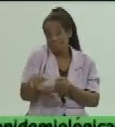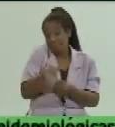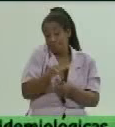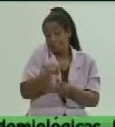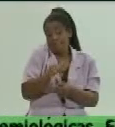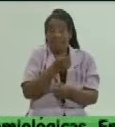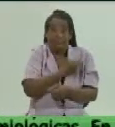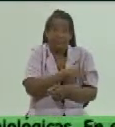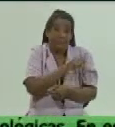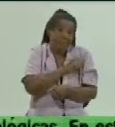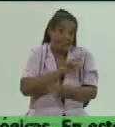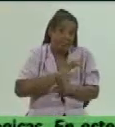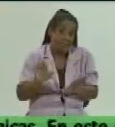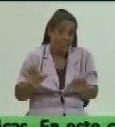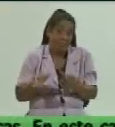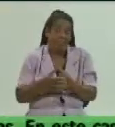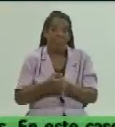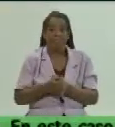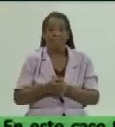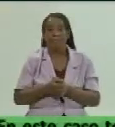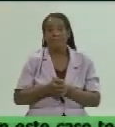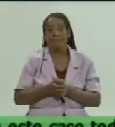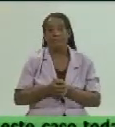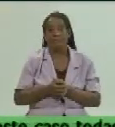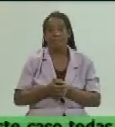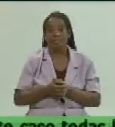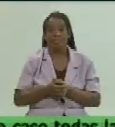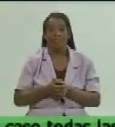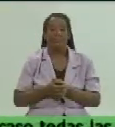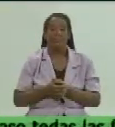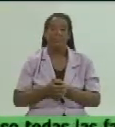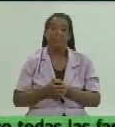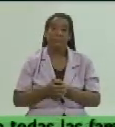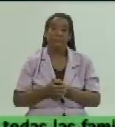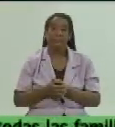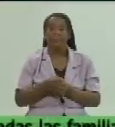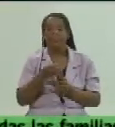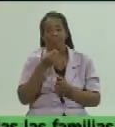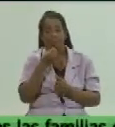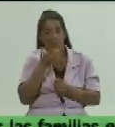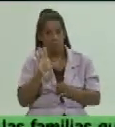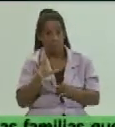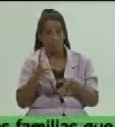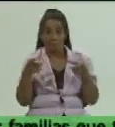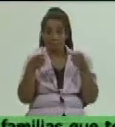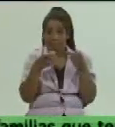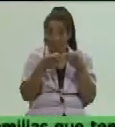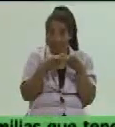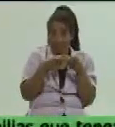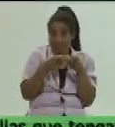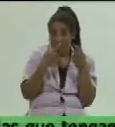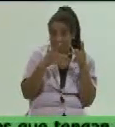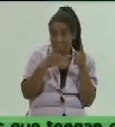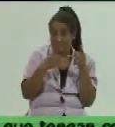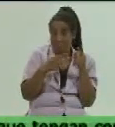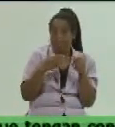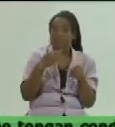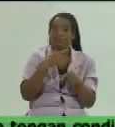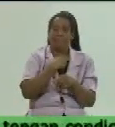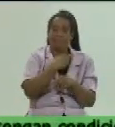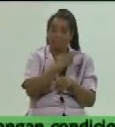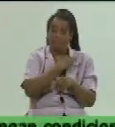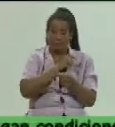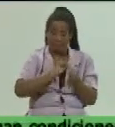población que no no vienen por la vía del autoabastecimiento por supuesto este comité tiene la misión de regular todas